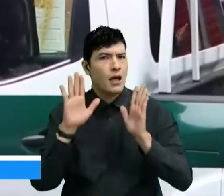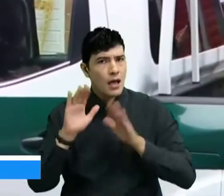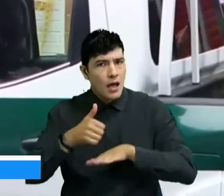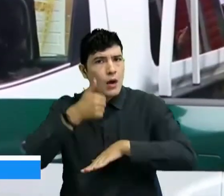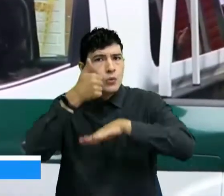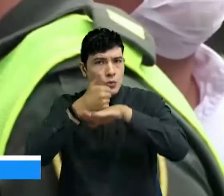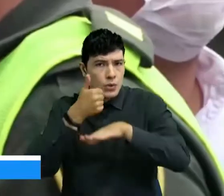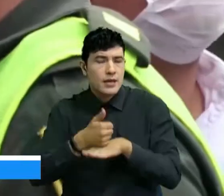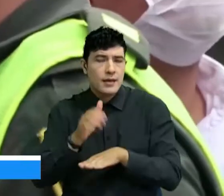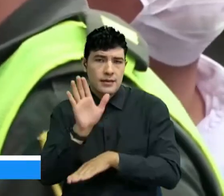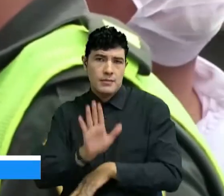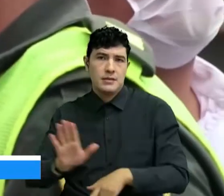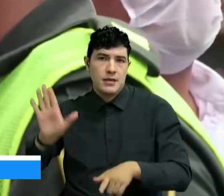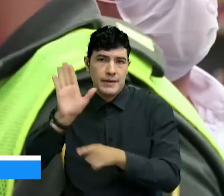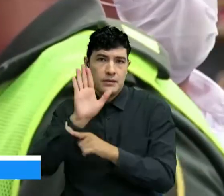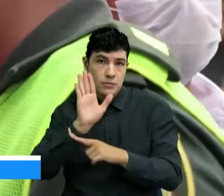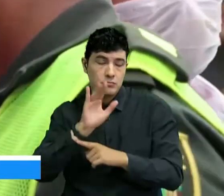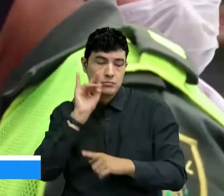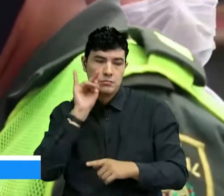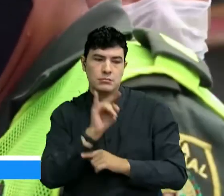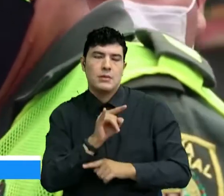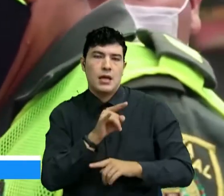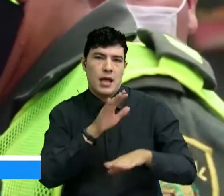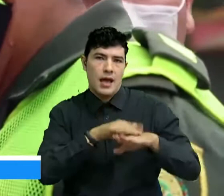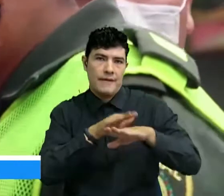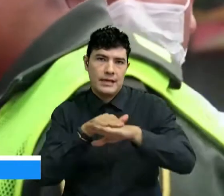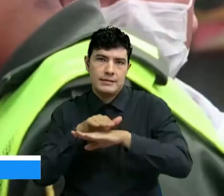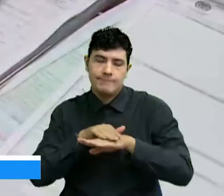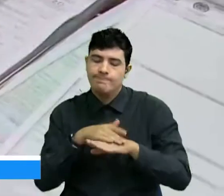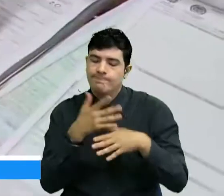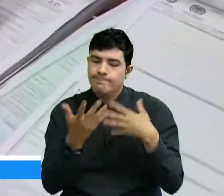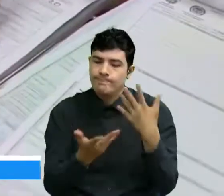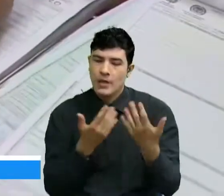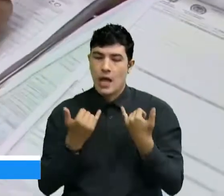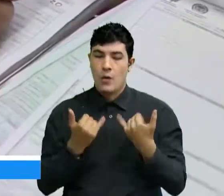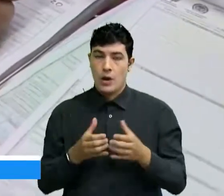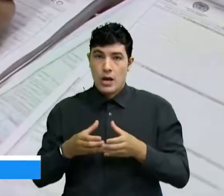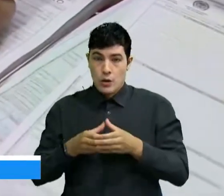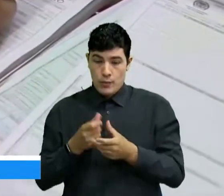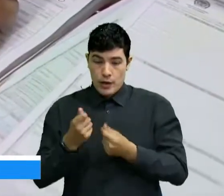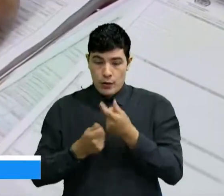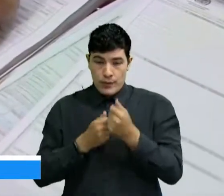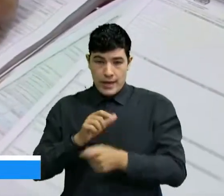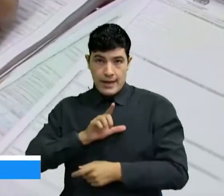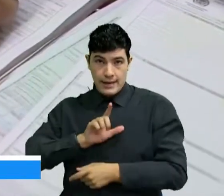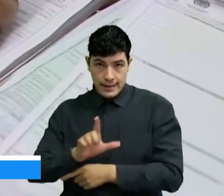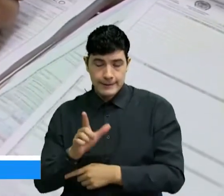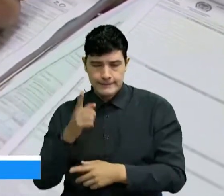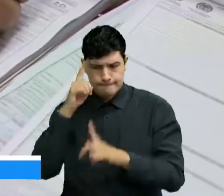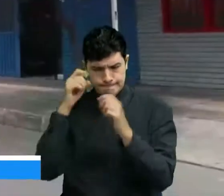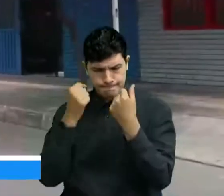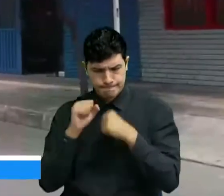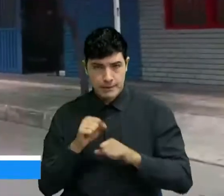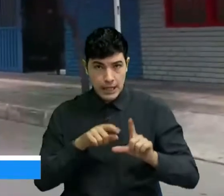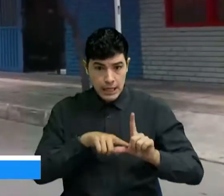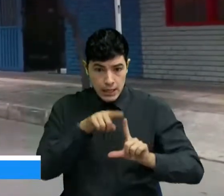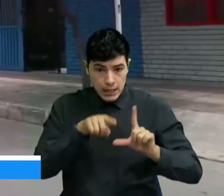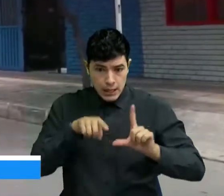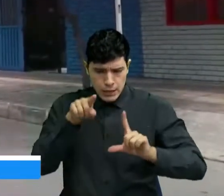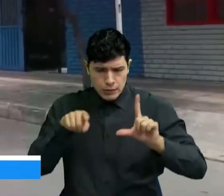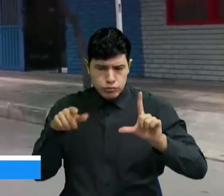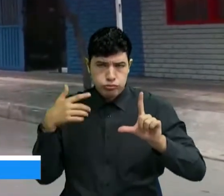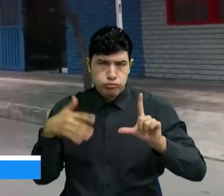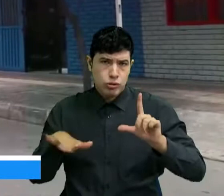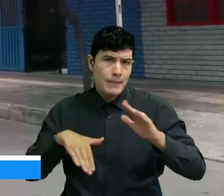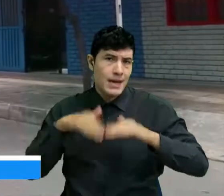autoridades departamentales. Esto tiene preocupados a los representantes de los gremios económicos, pues la cifra ya supera los